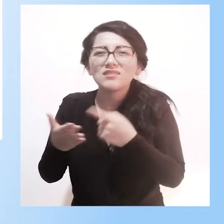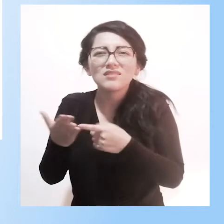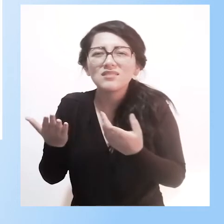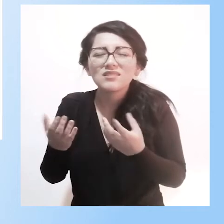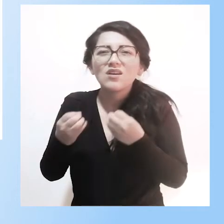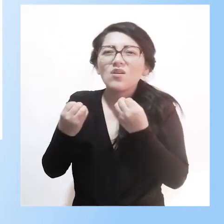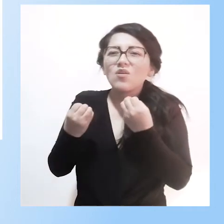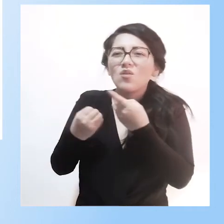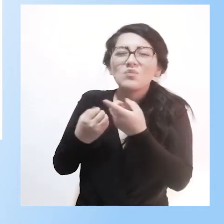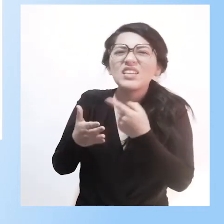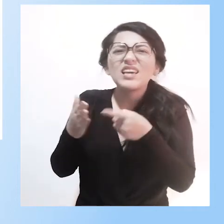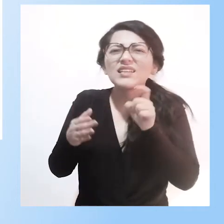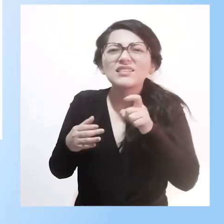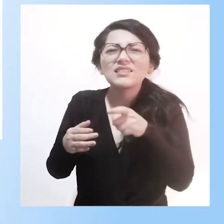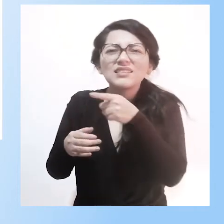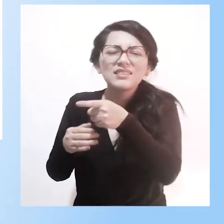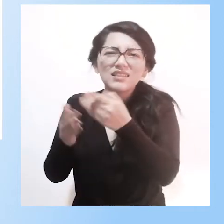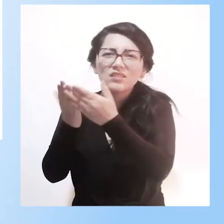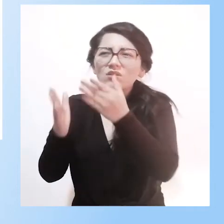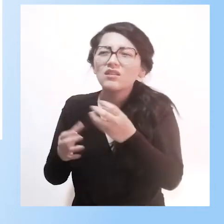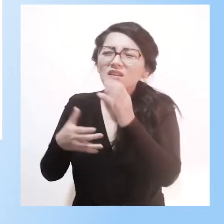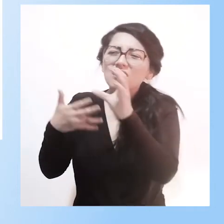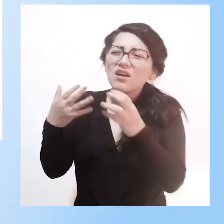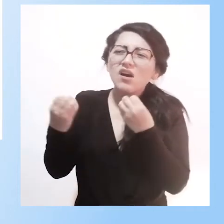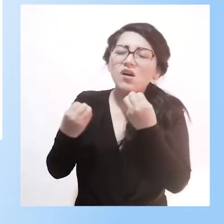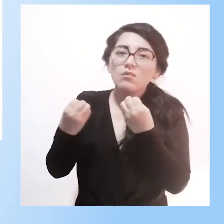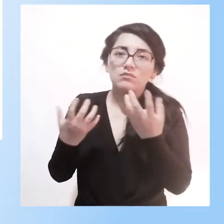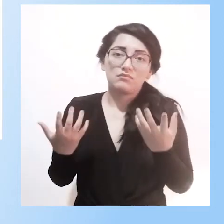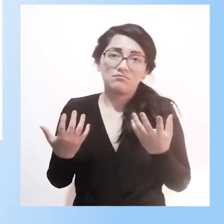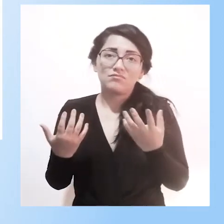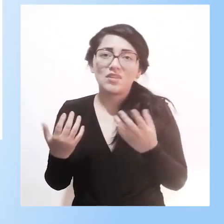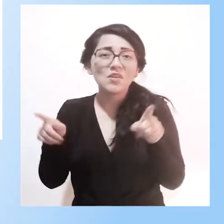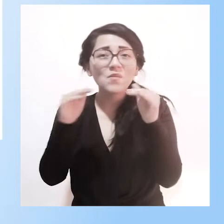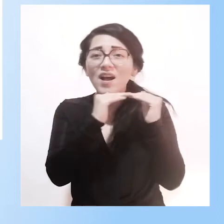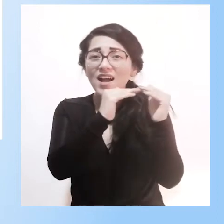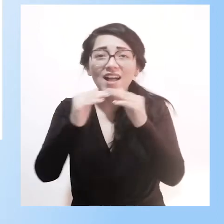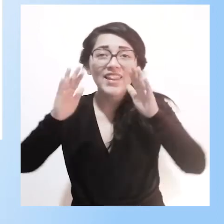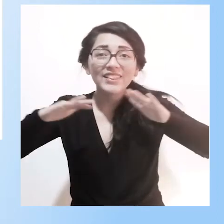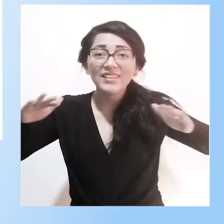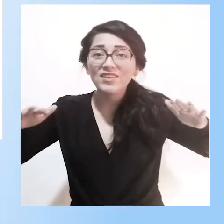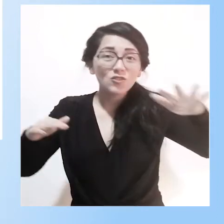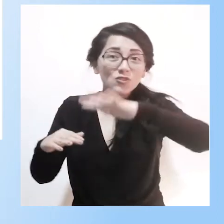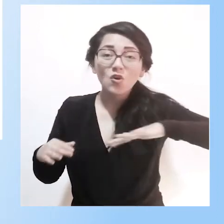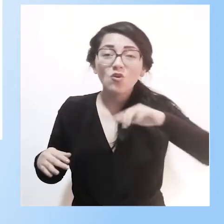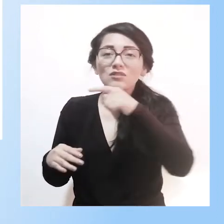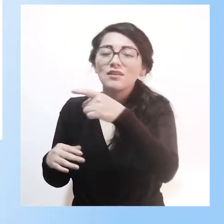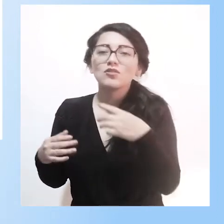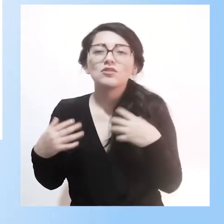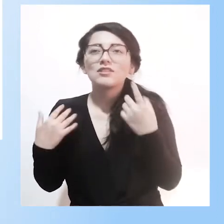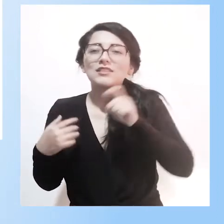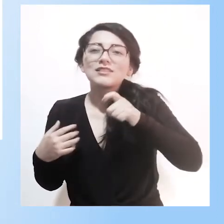enfermedad, hospitalización y o reposo médico prolongado? Necesita, como todos los niños, ¿no es cierto?, toda la población estudiantil, bienestar físico y